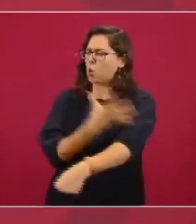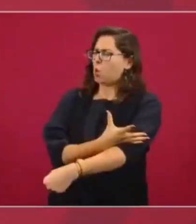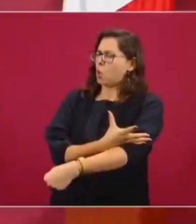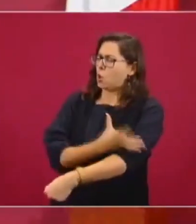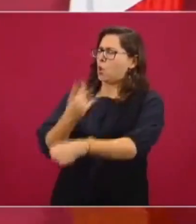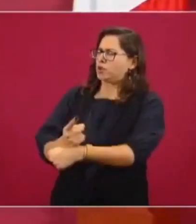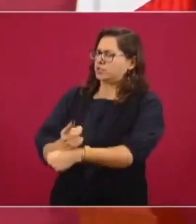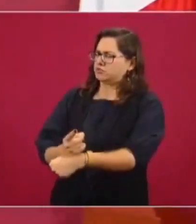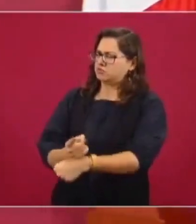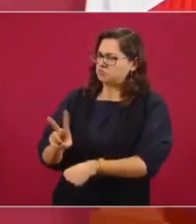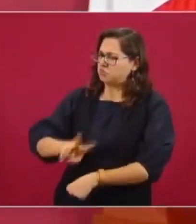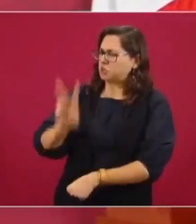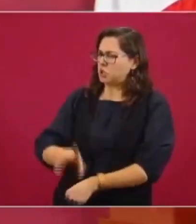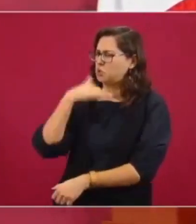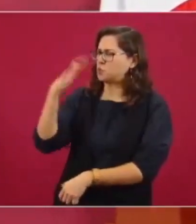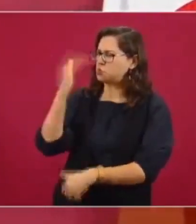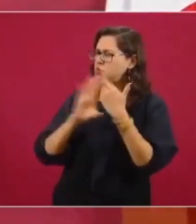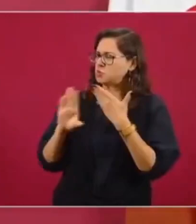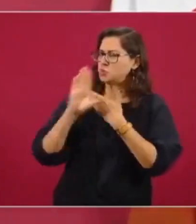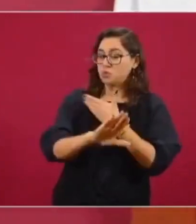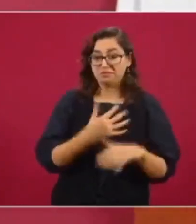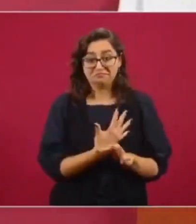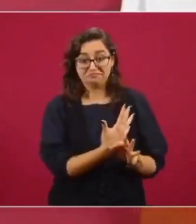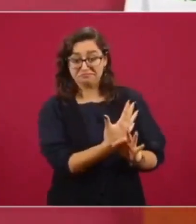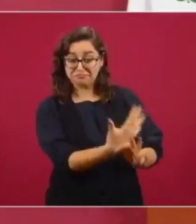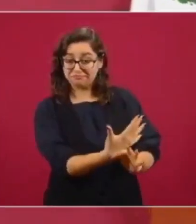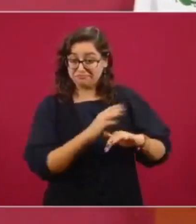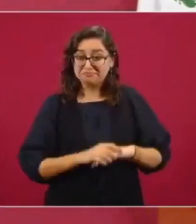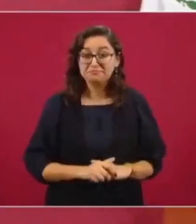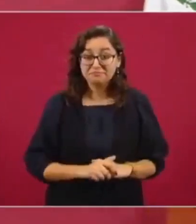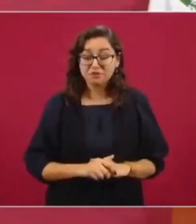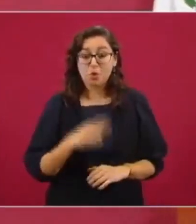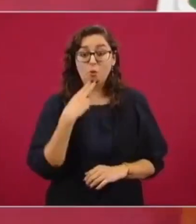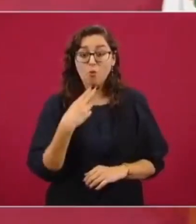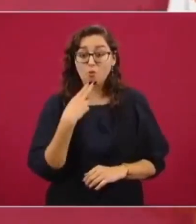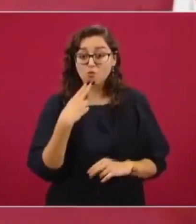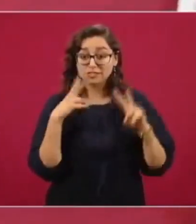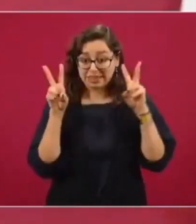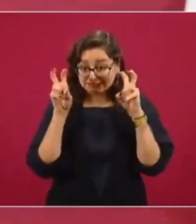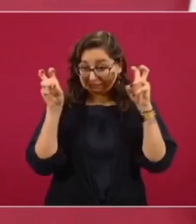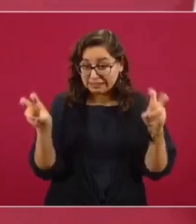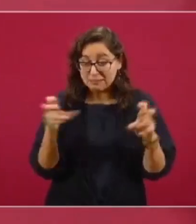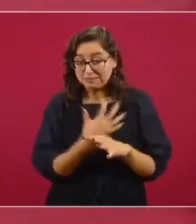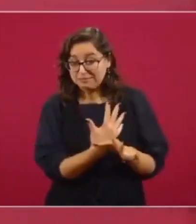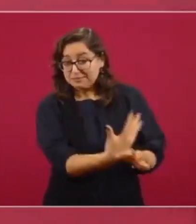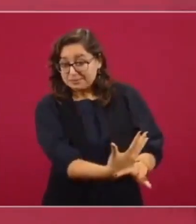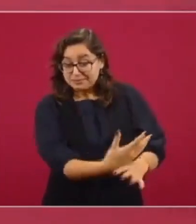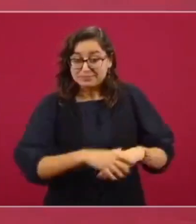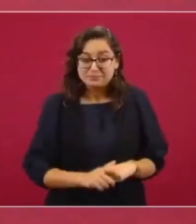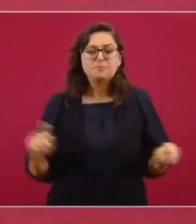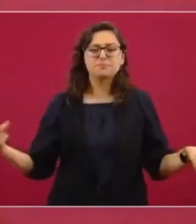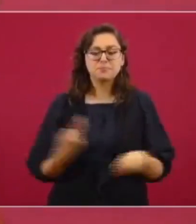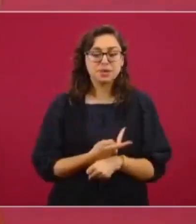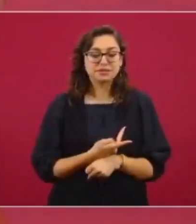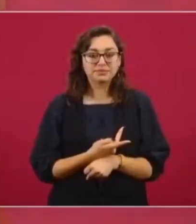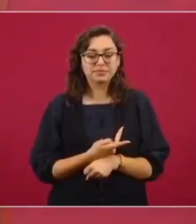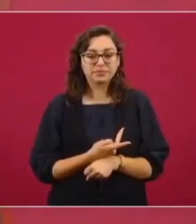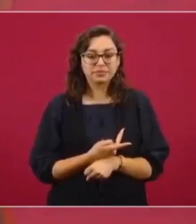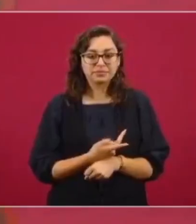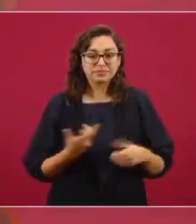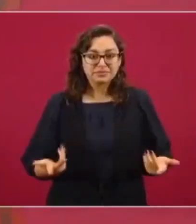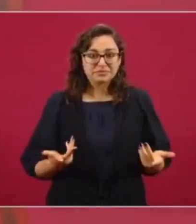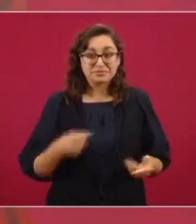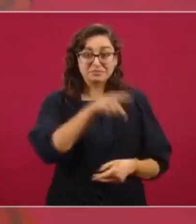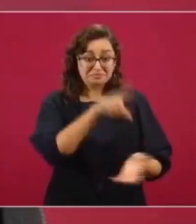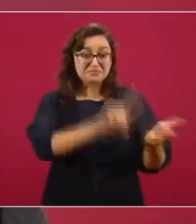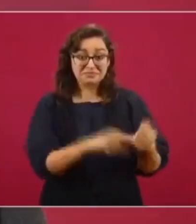y del combate a la corrupción. Y resulta que quienes patrocinan este